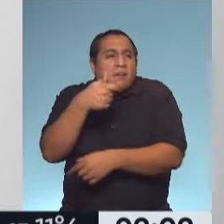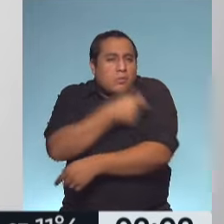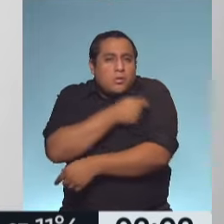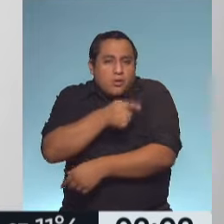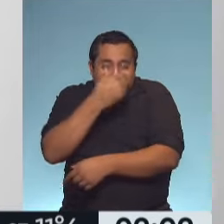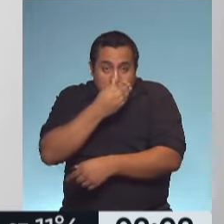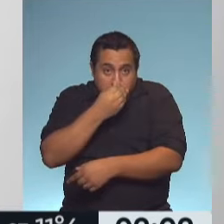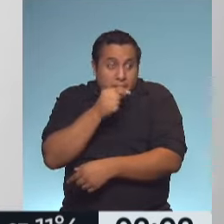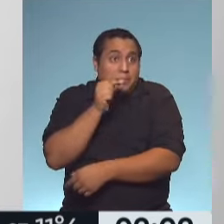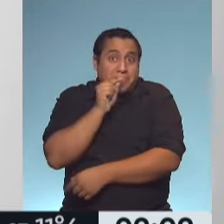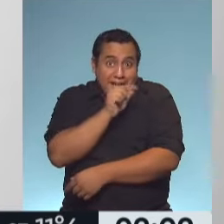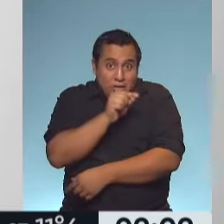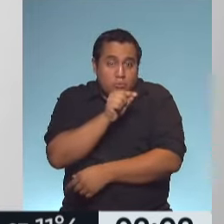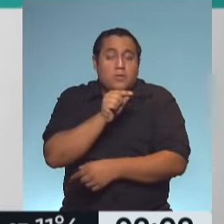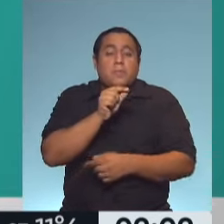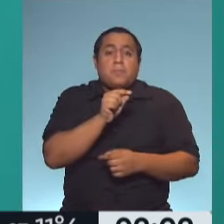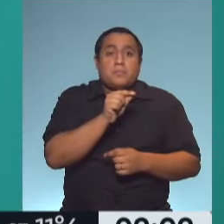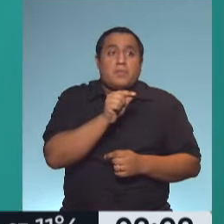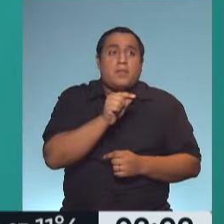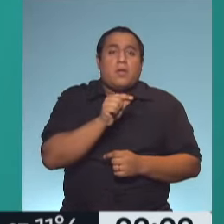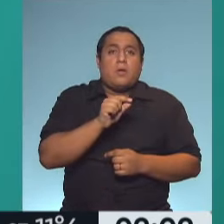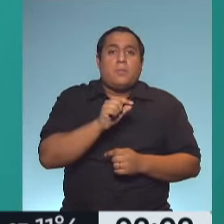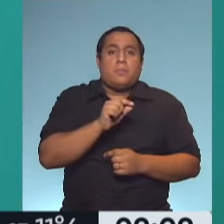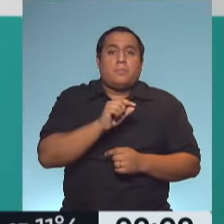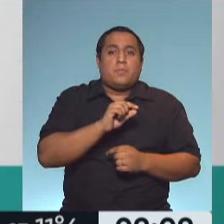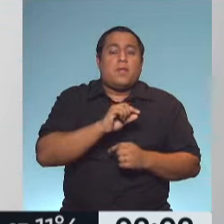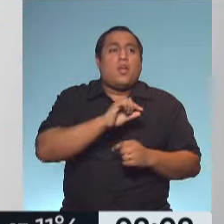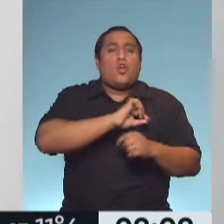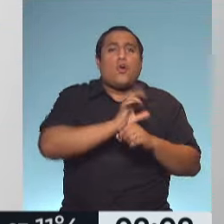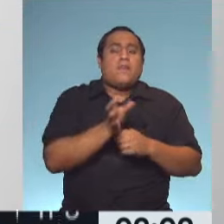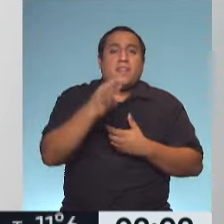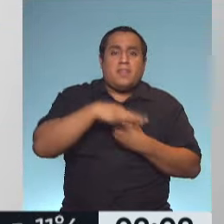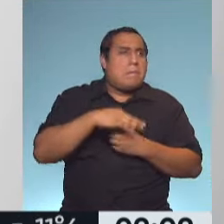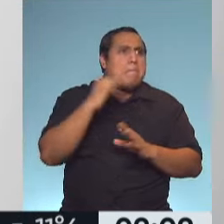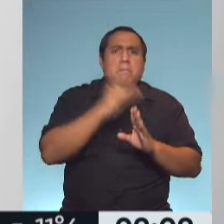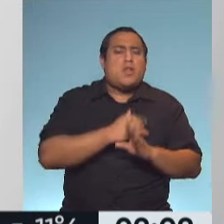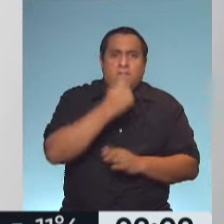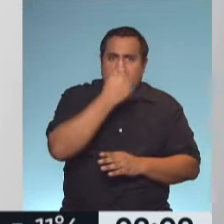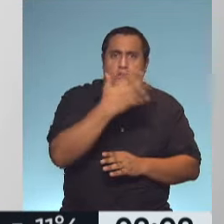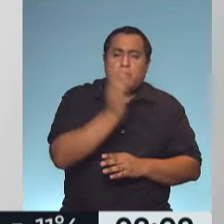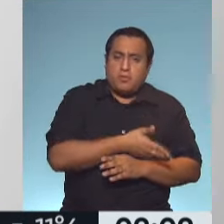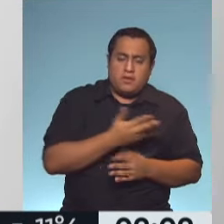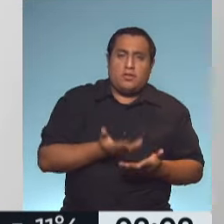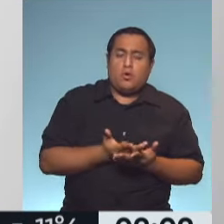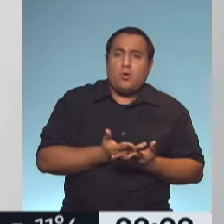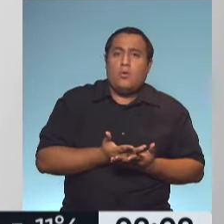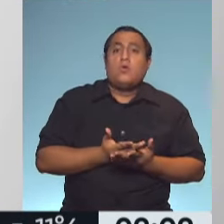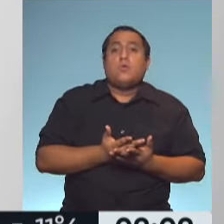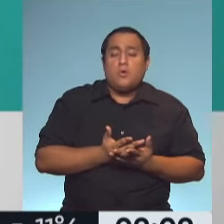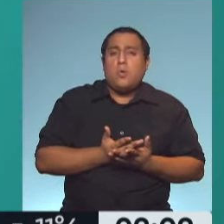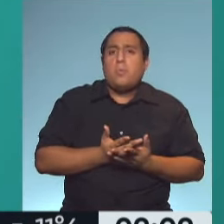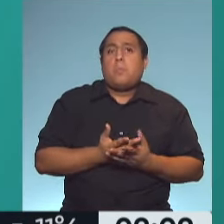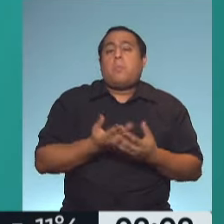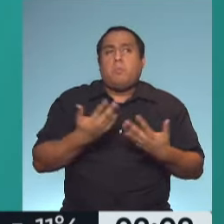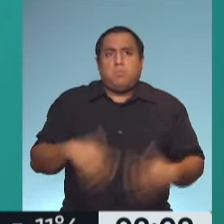tuvieron 25% menos COVID que el grupo control, que no recibió la vacuna. Yo sé a distintos factores. Muchísimo, un